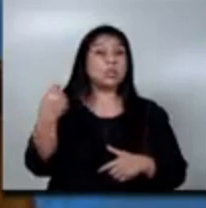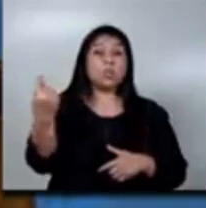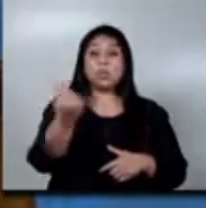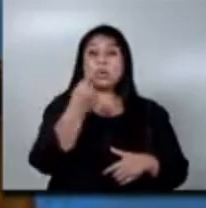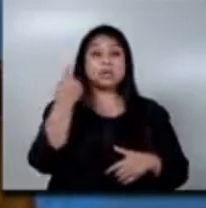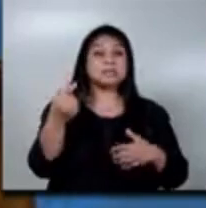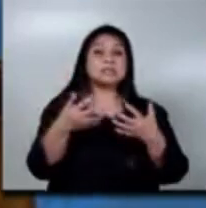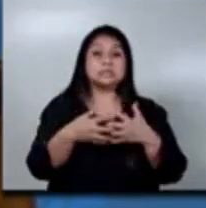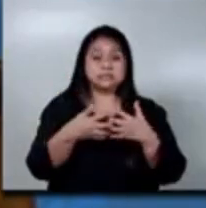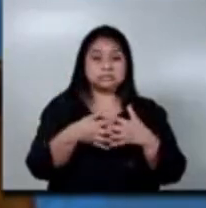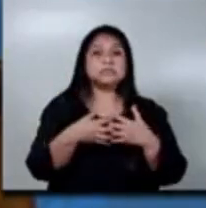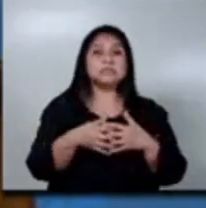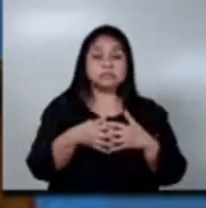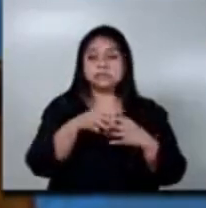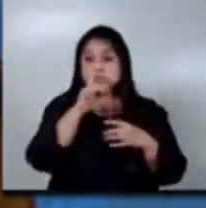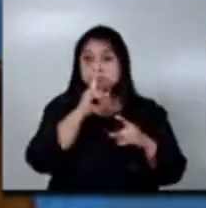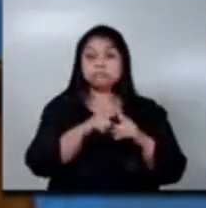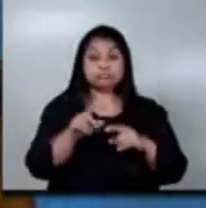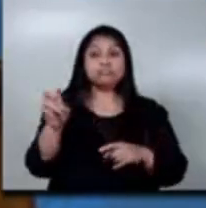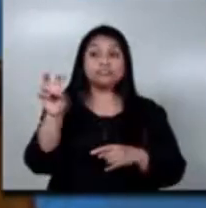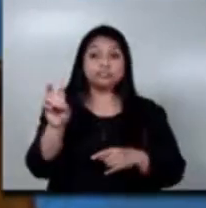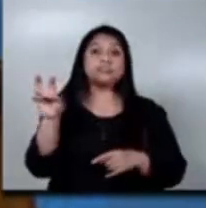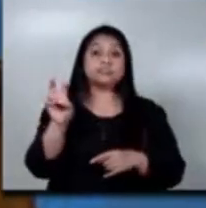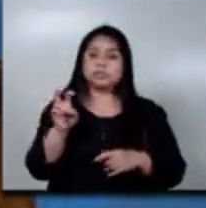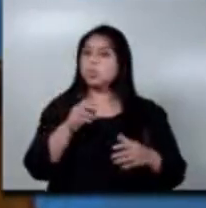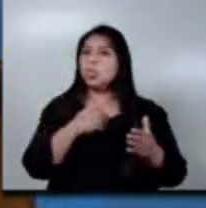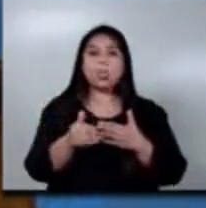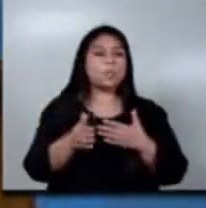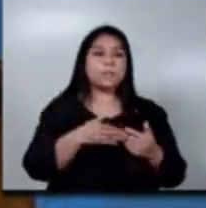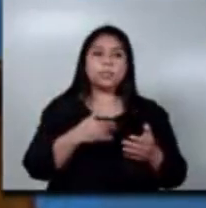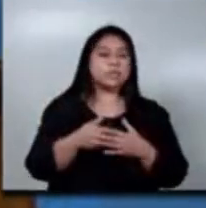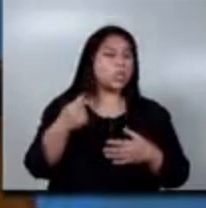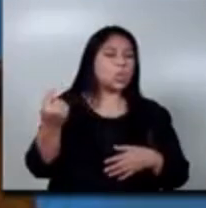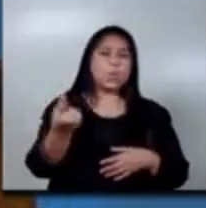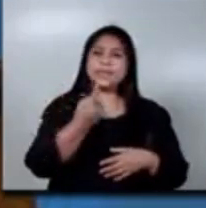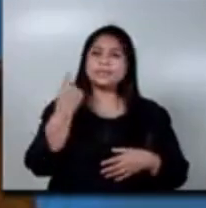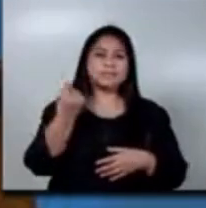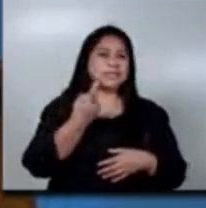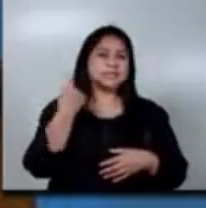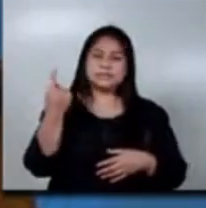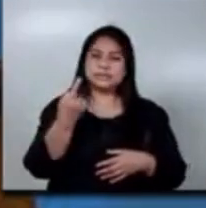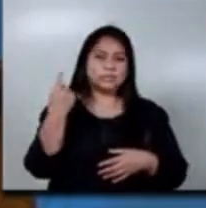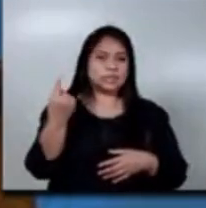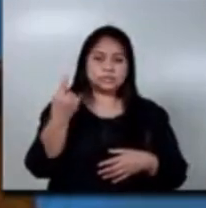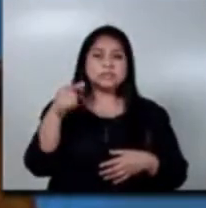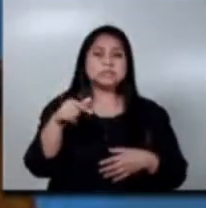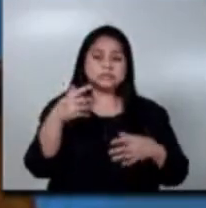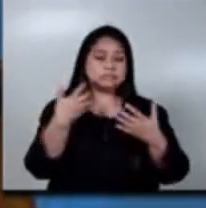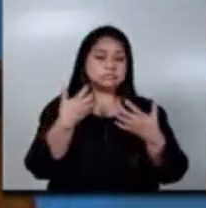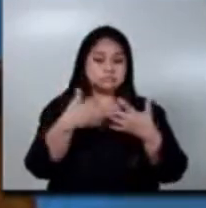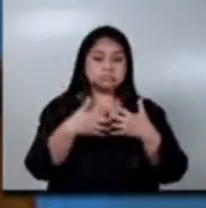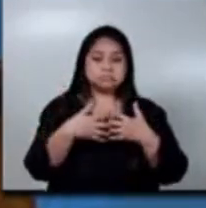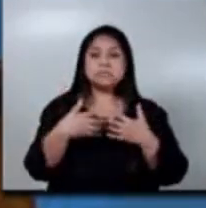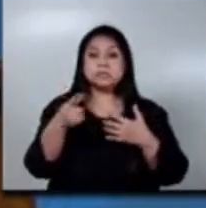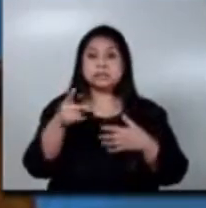incluidas las empresas turísticas, ¿verdad? Todas sin importar la actividad económica a la que se dediquen y toda vez cuenten con